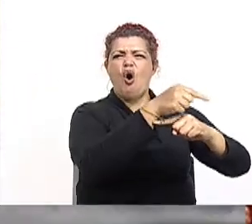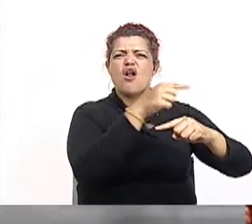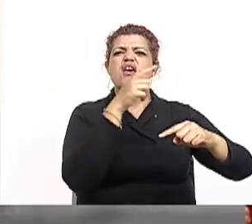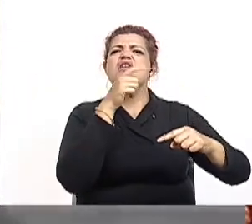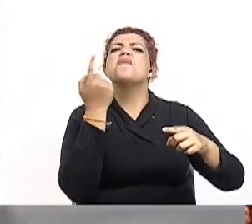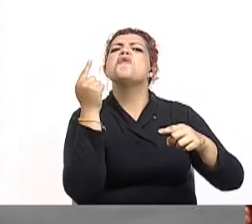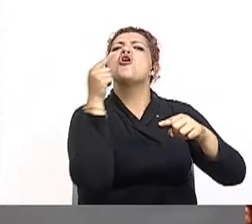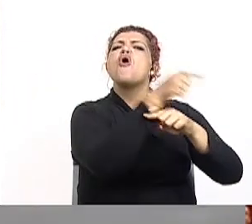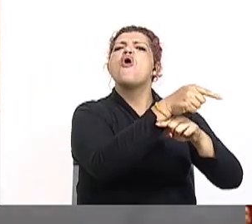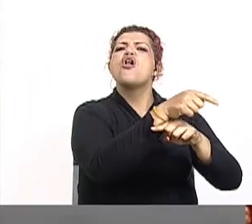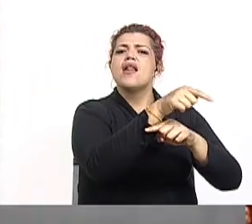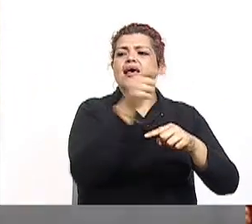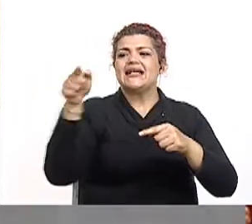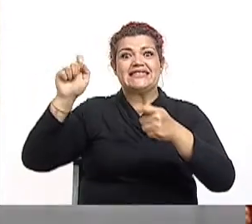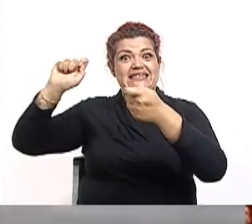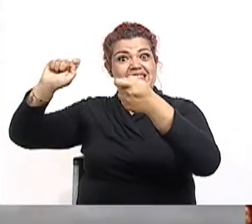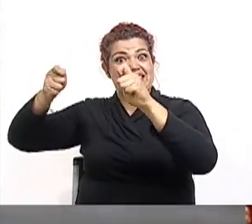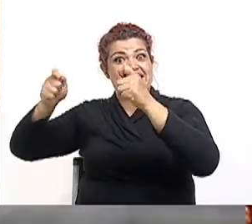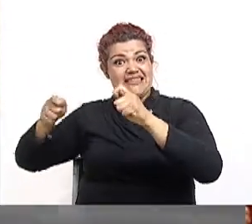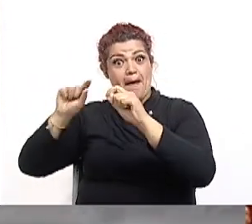Del equipo reformista.